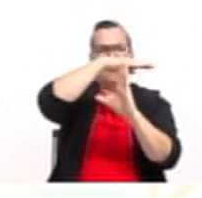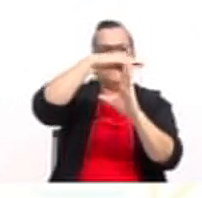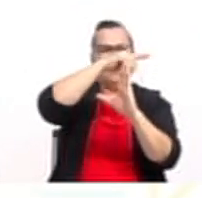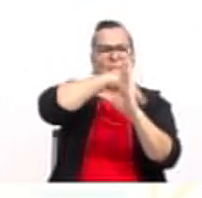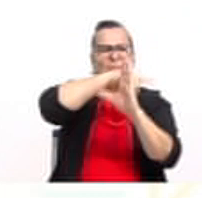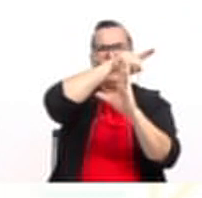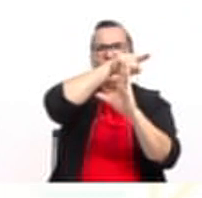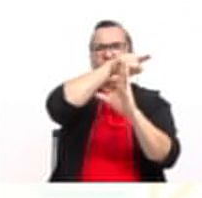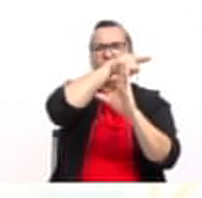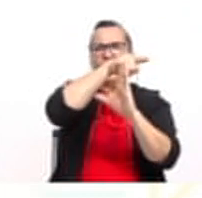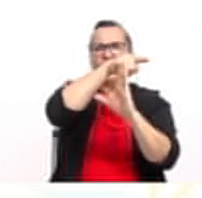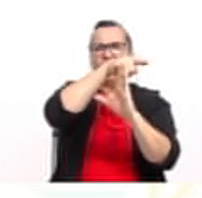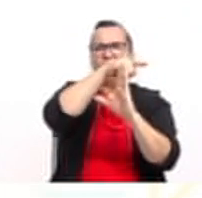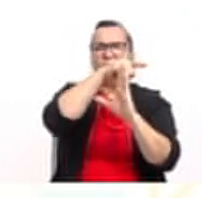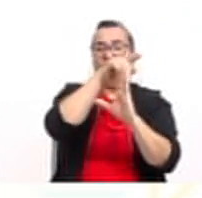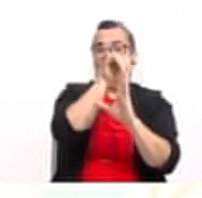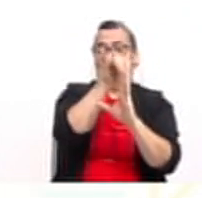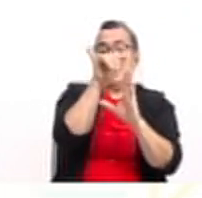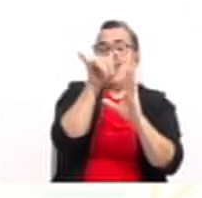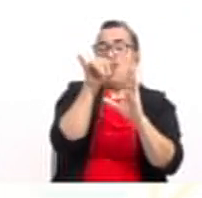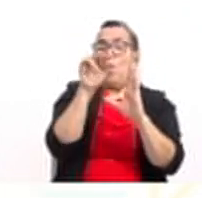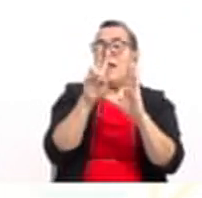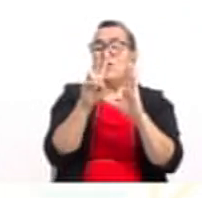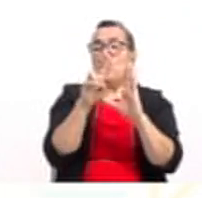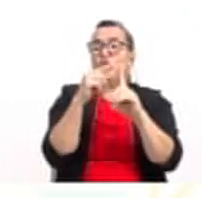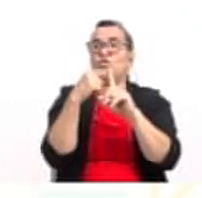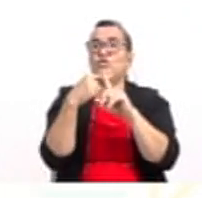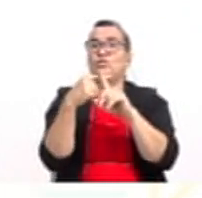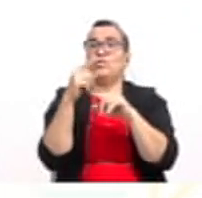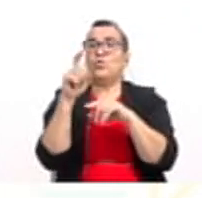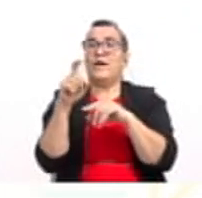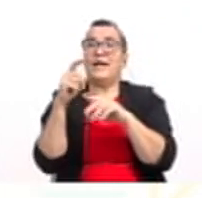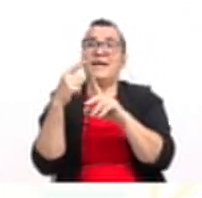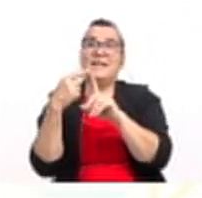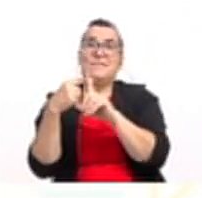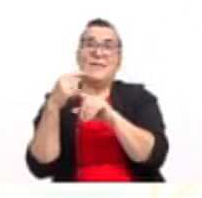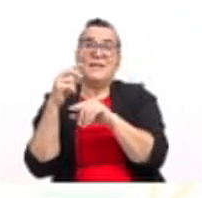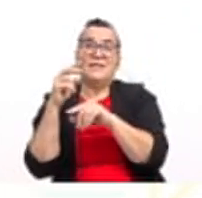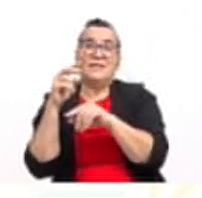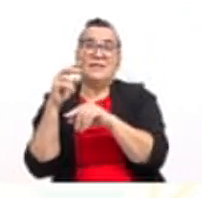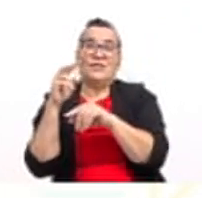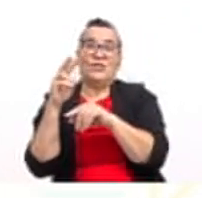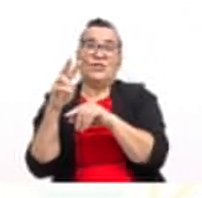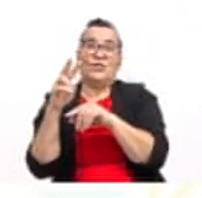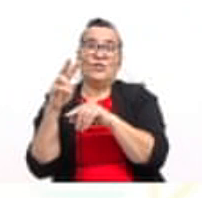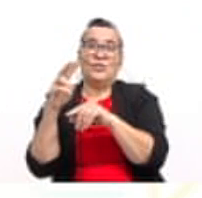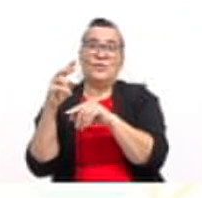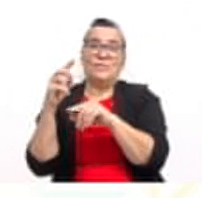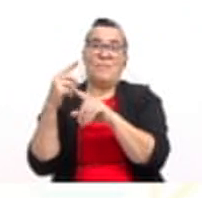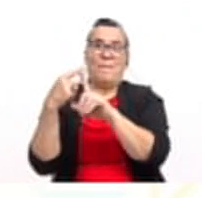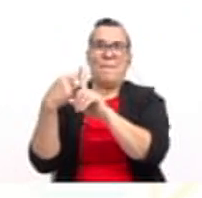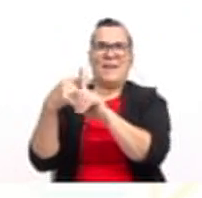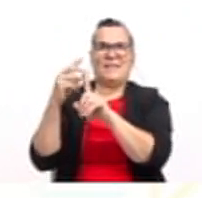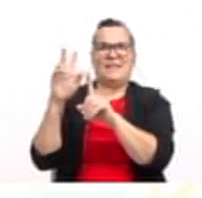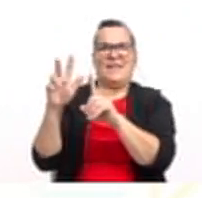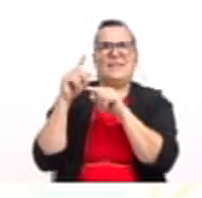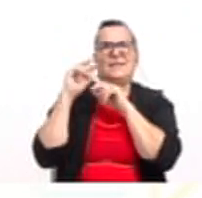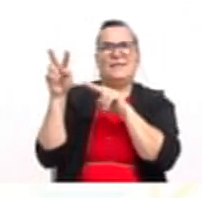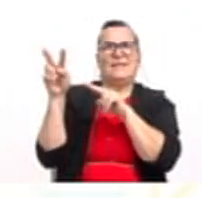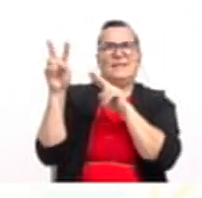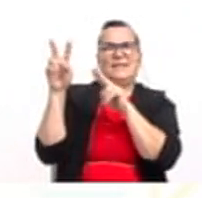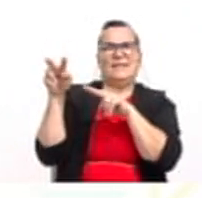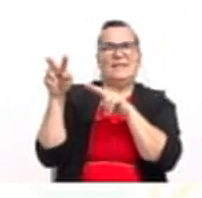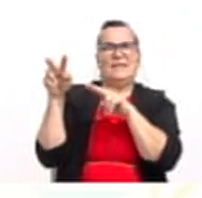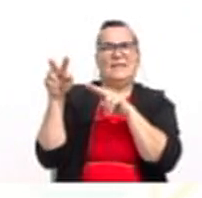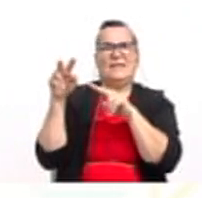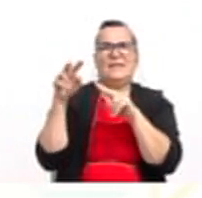observemos el criterio. Y igual a 2 por X más 2 más 3. Ahora bien, el vértice es punto mínimo.